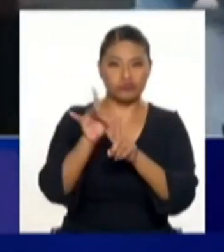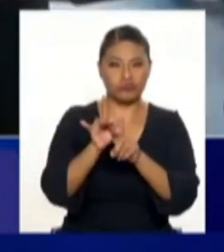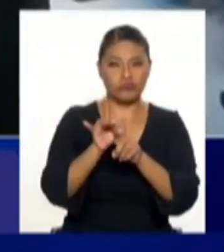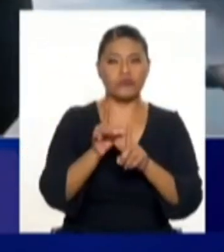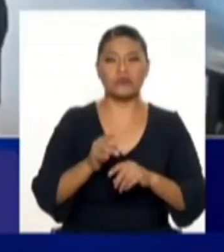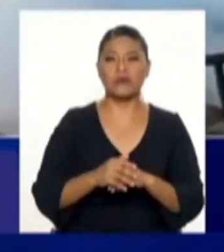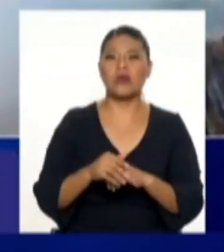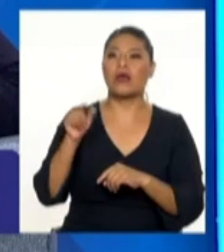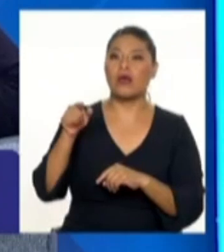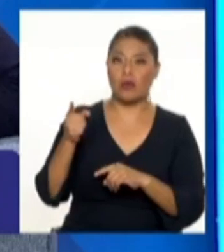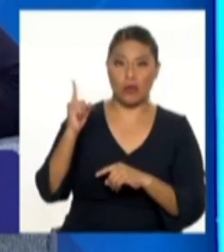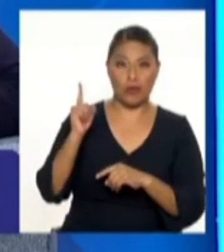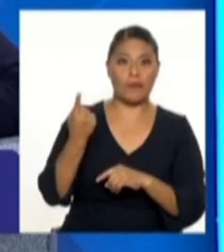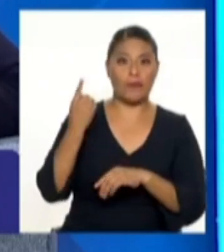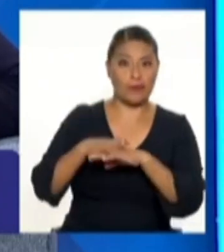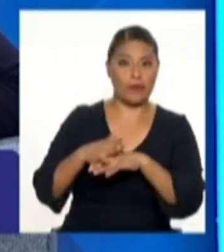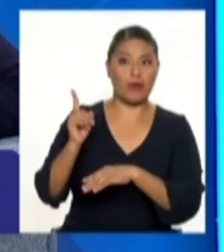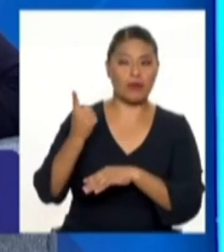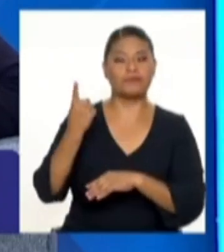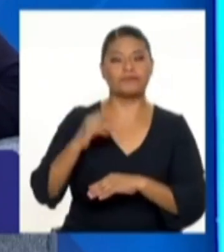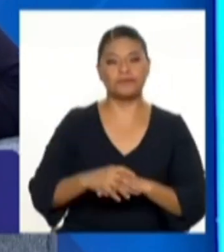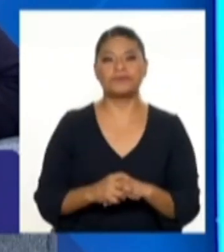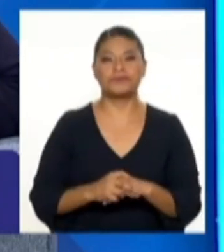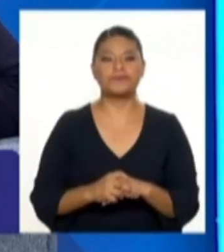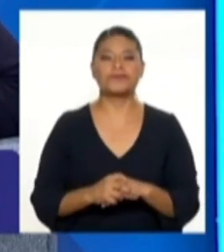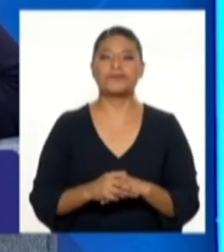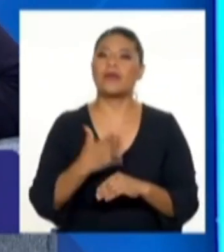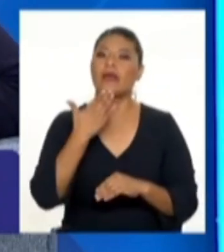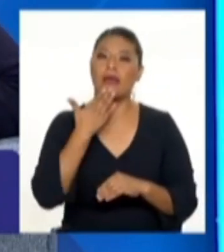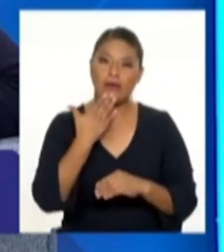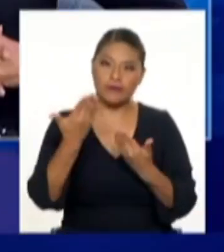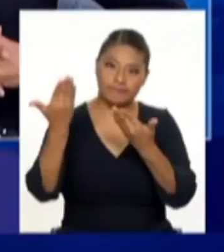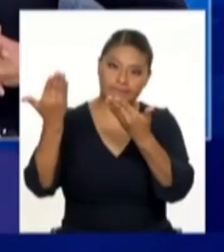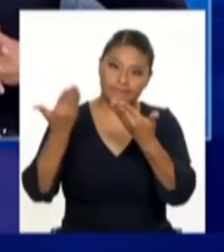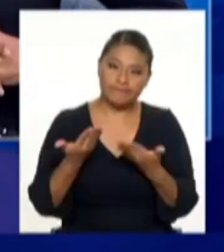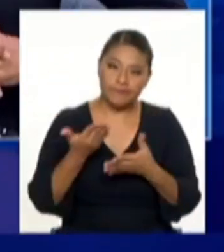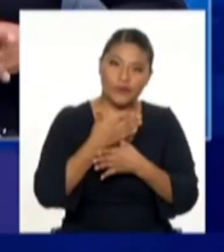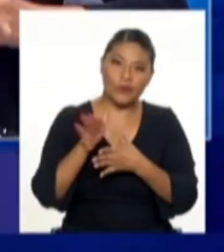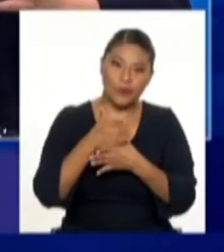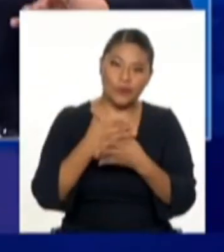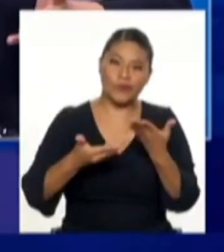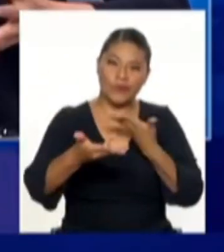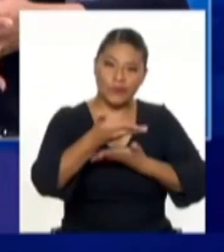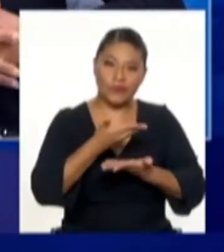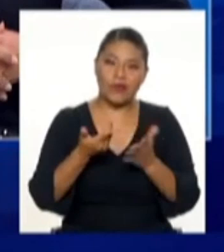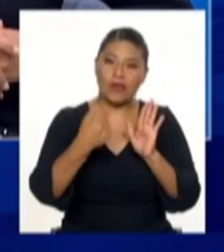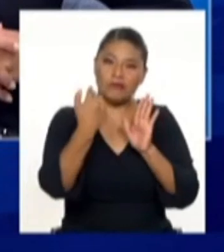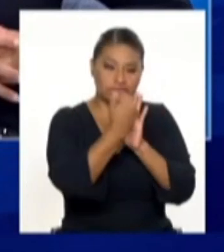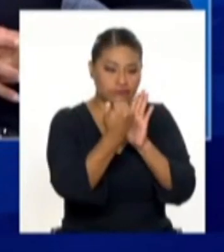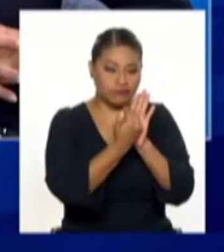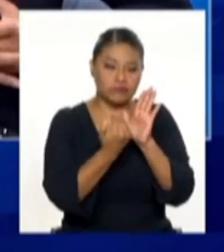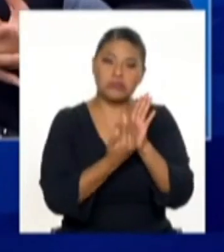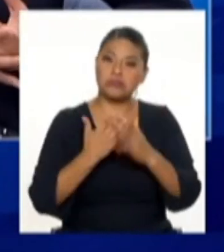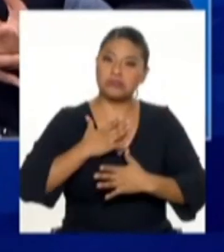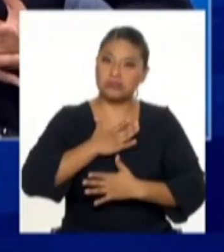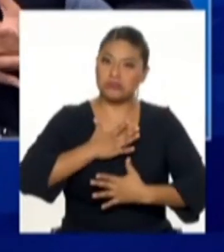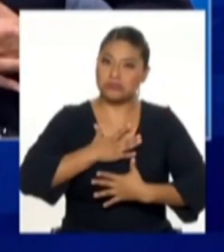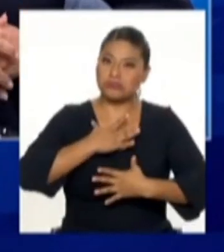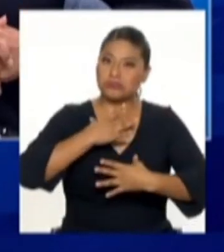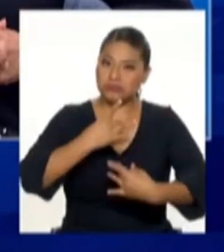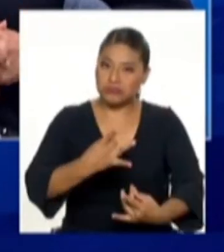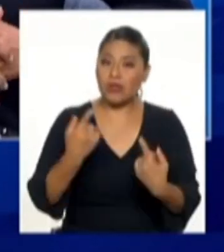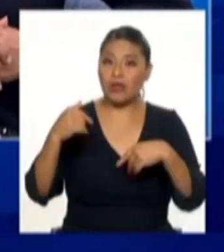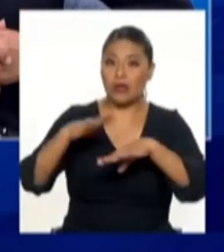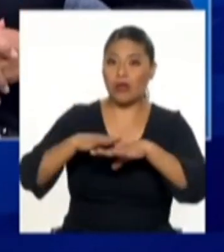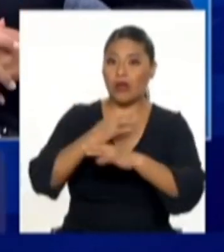Y como usted ha indicado, además, no es la primera vez. Le quiero agradecer muchísimo, gobernador, por haber compartido con nosotros estos planes tan interesantes. Evidentemente,